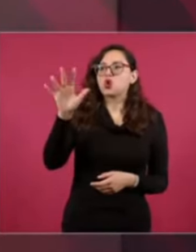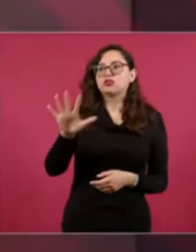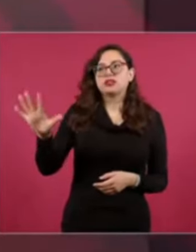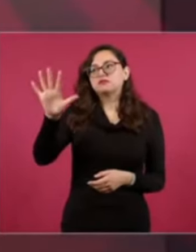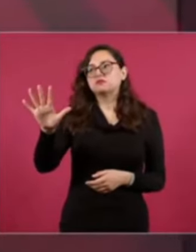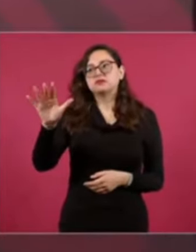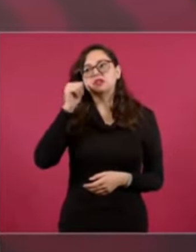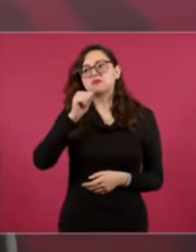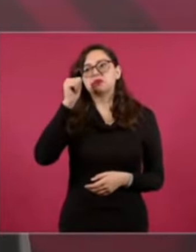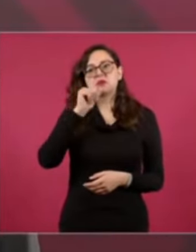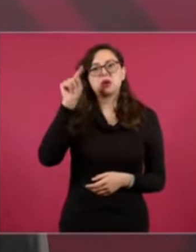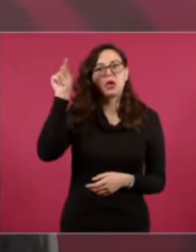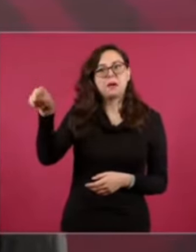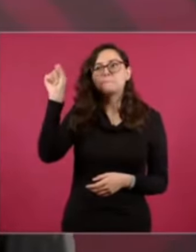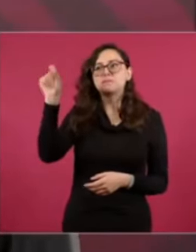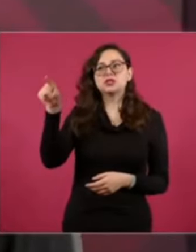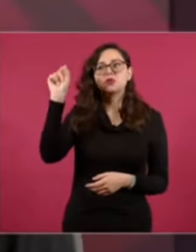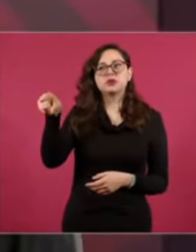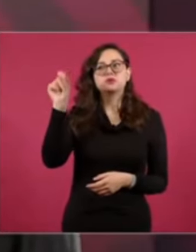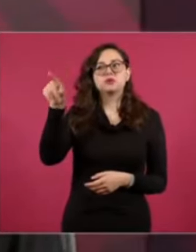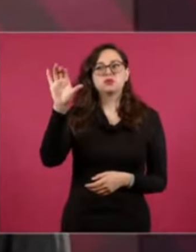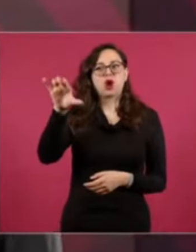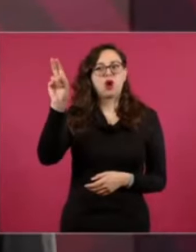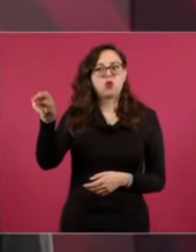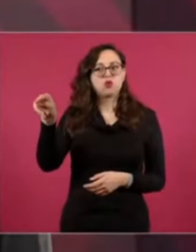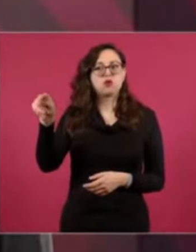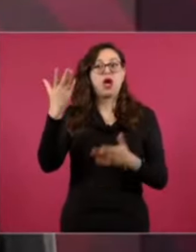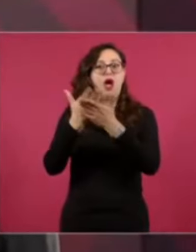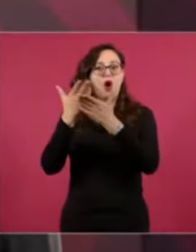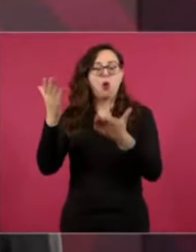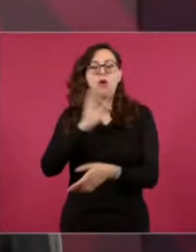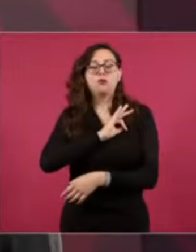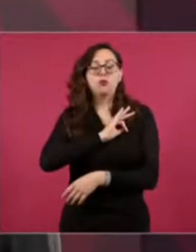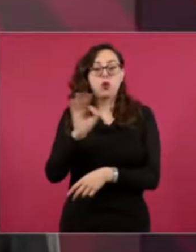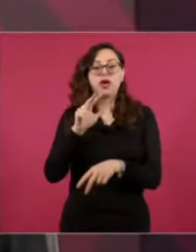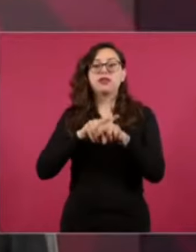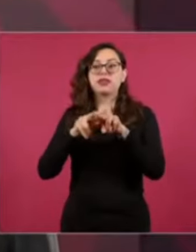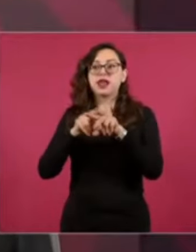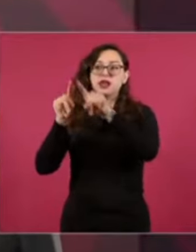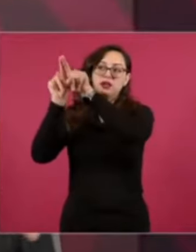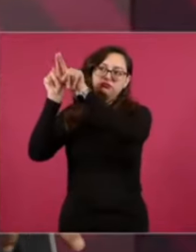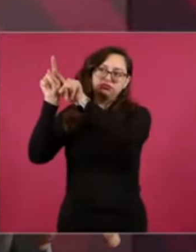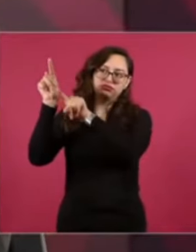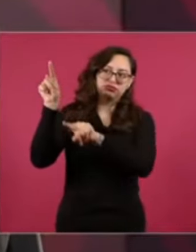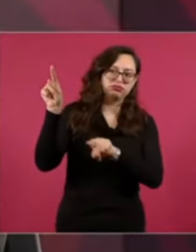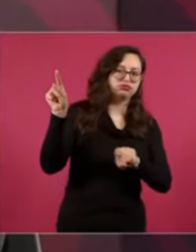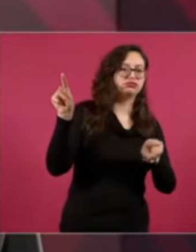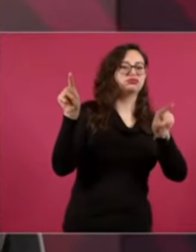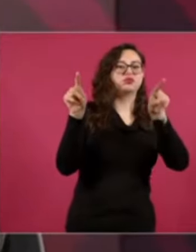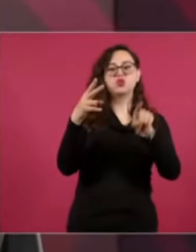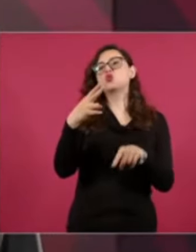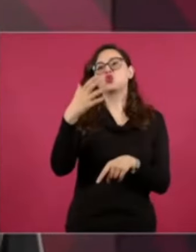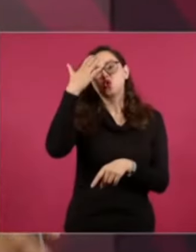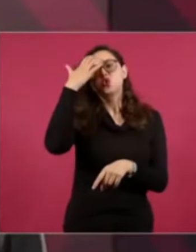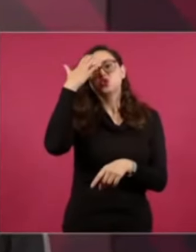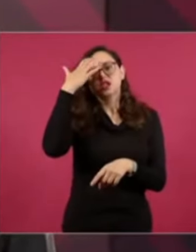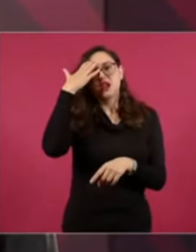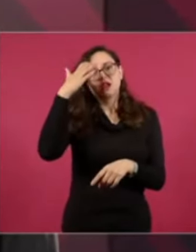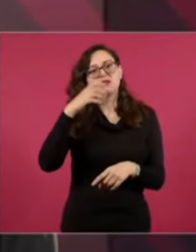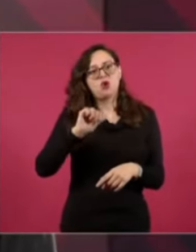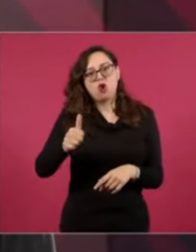En la punta. En. Cancún. Entonces. Ahora. Ya. Los turistas.